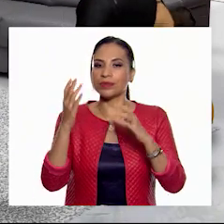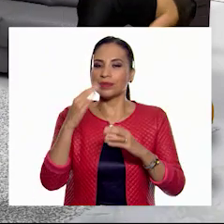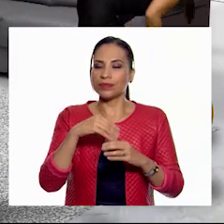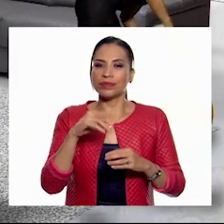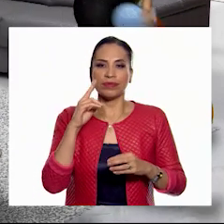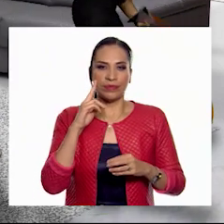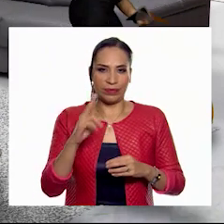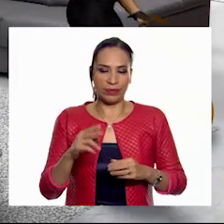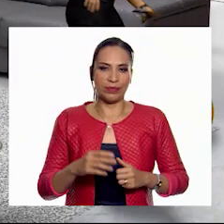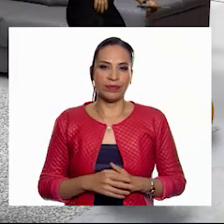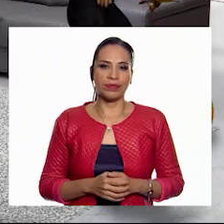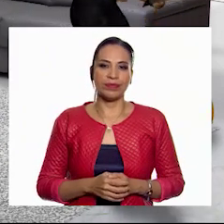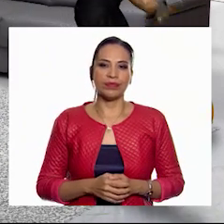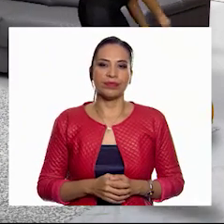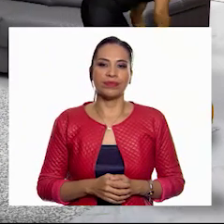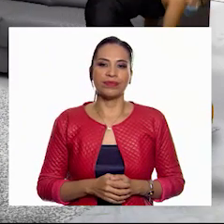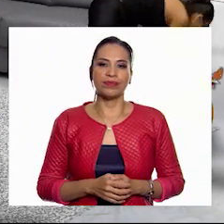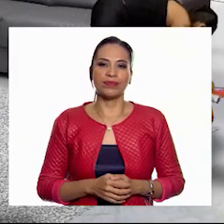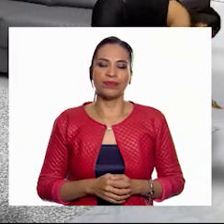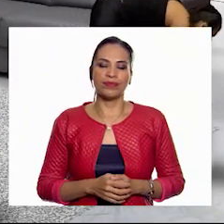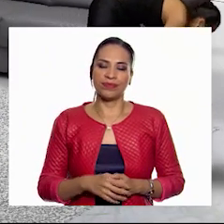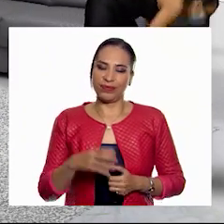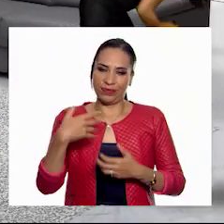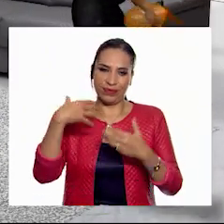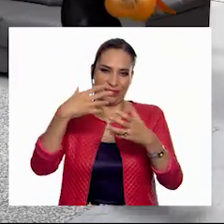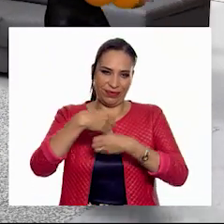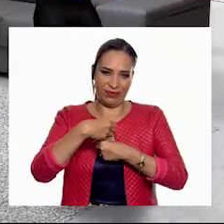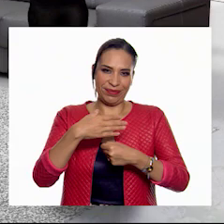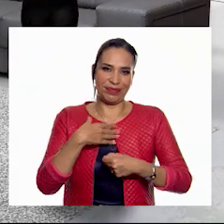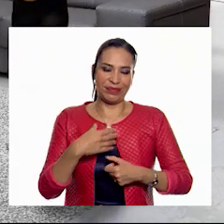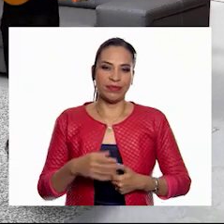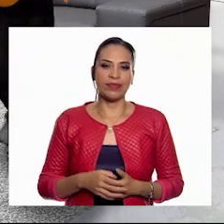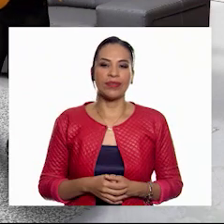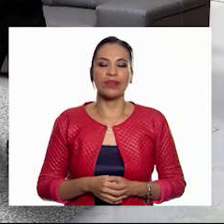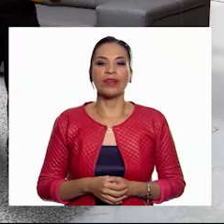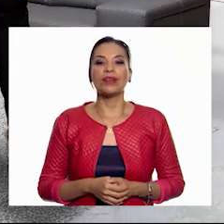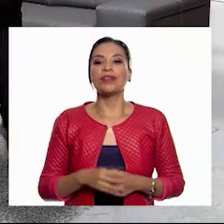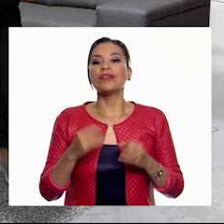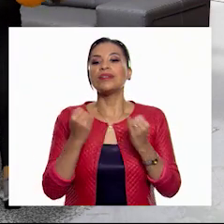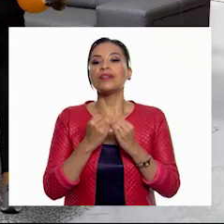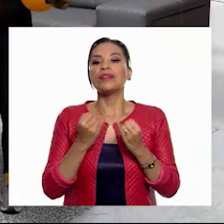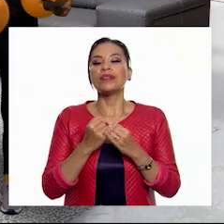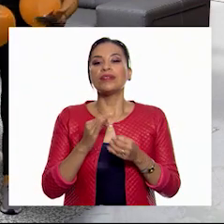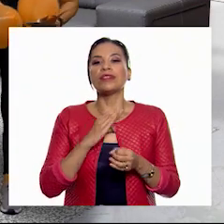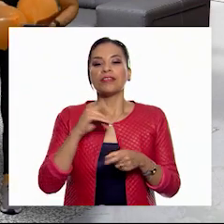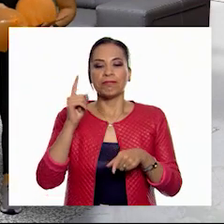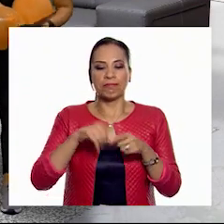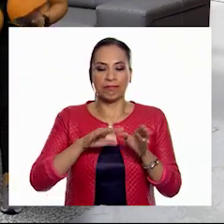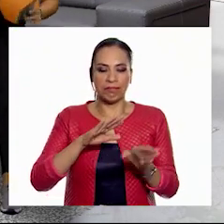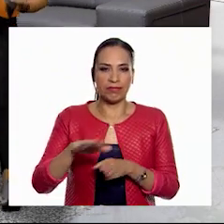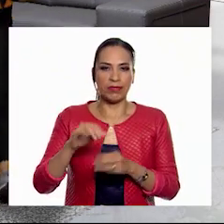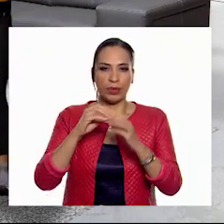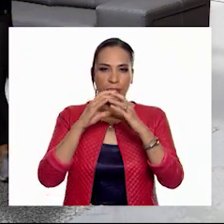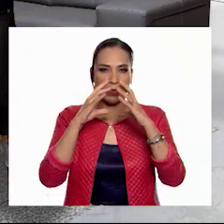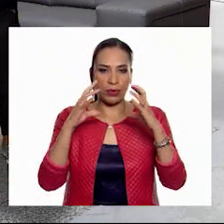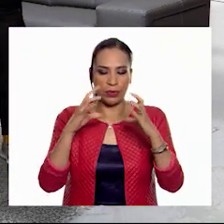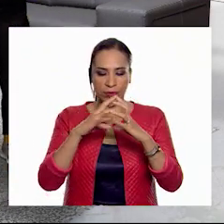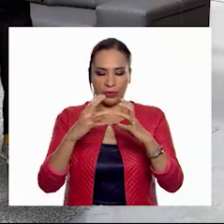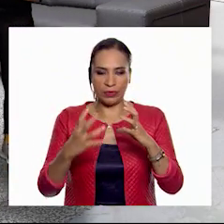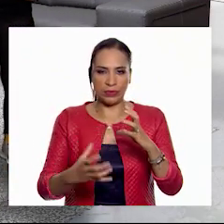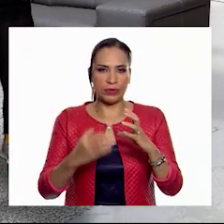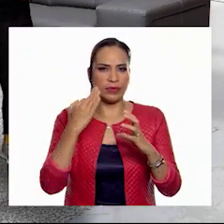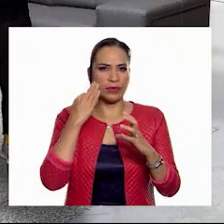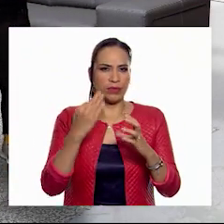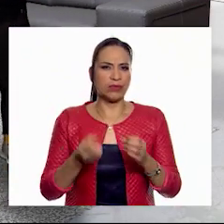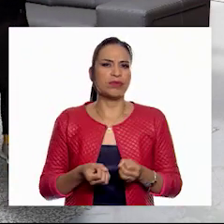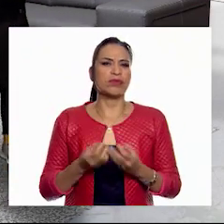Jorge. Jorge. Ah, ah, ah. Aquí los agarro yo. Y lo mismo. Vamos a evitar que caigan los globos por determinado